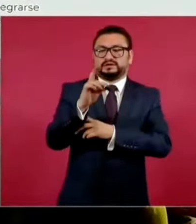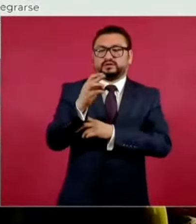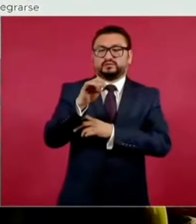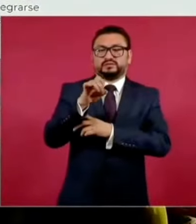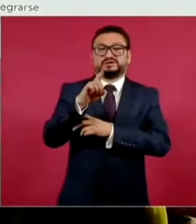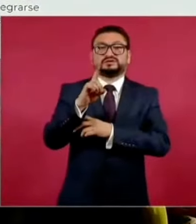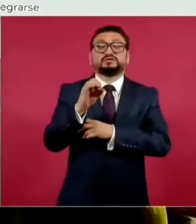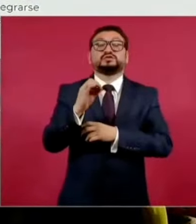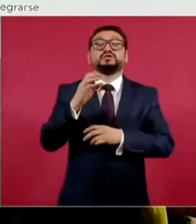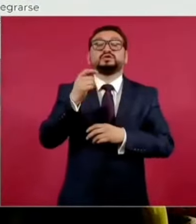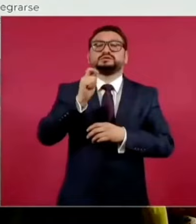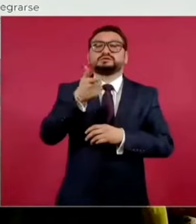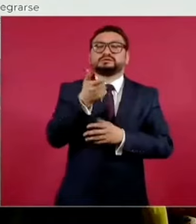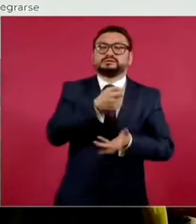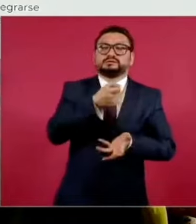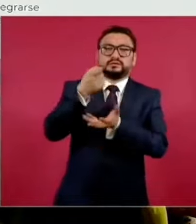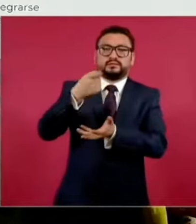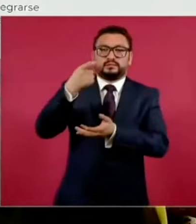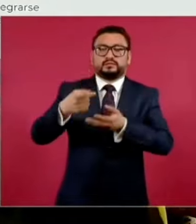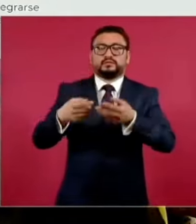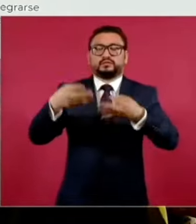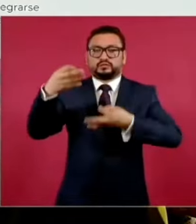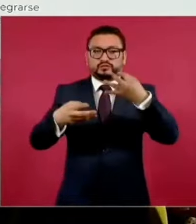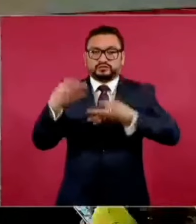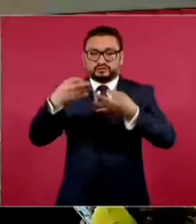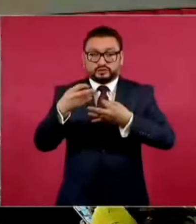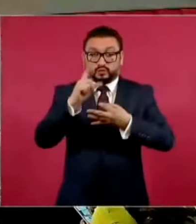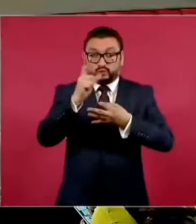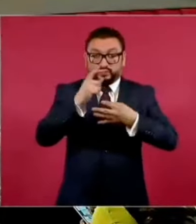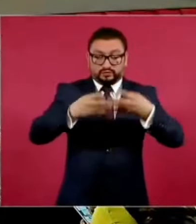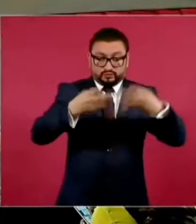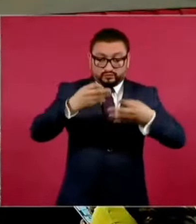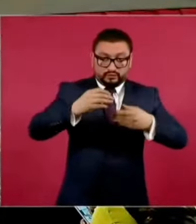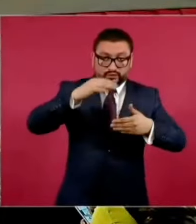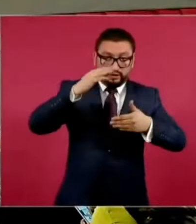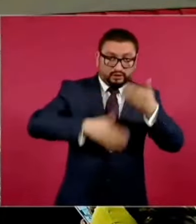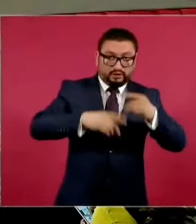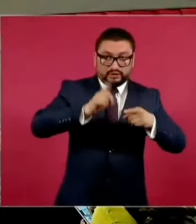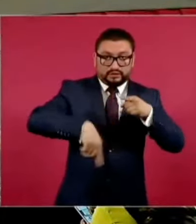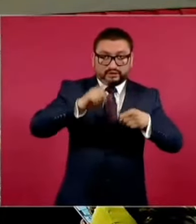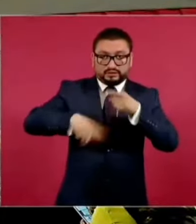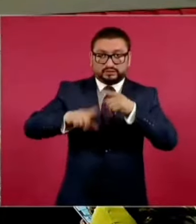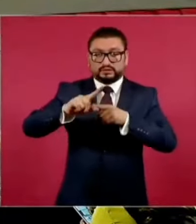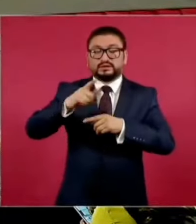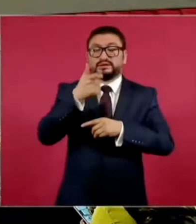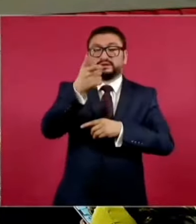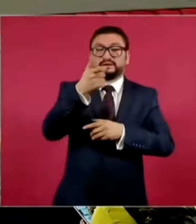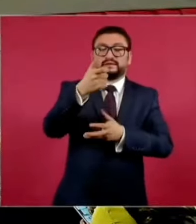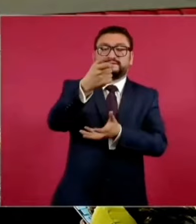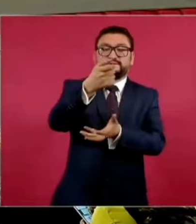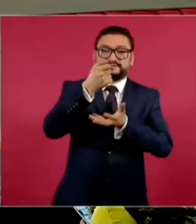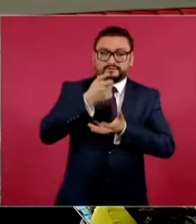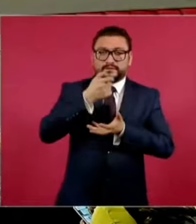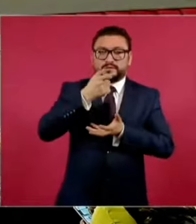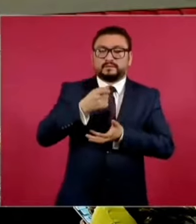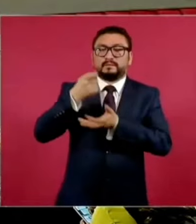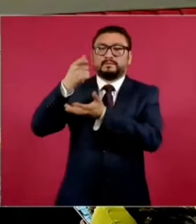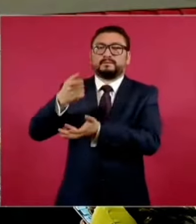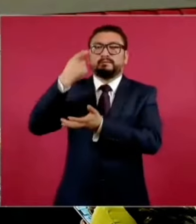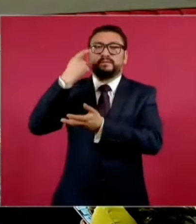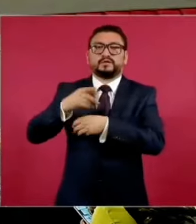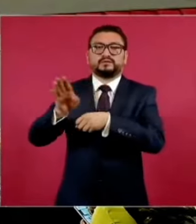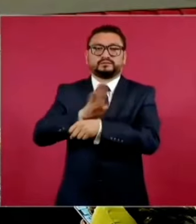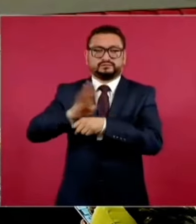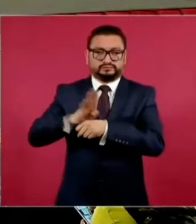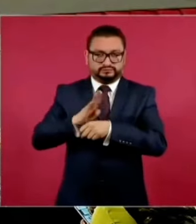Judicial. Una vez que concluyan los juicios pendentes, deberán reintegrarse al fondo de pensiones para el bienestar.